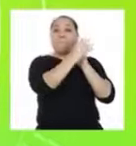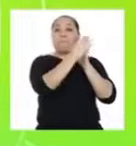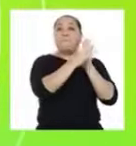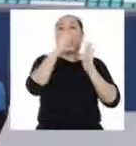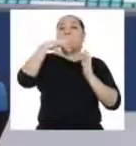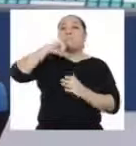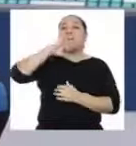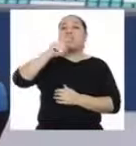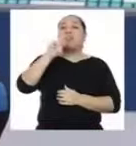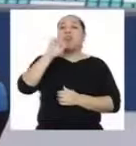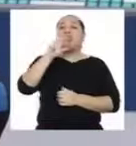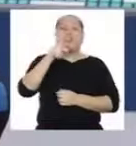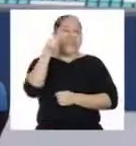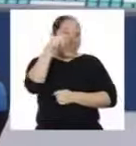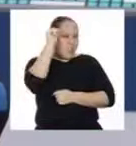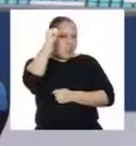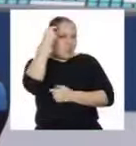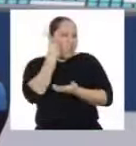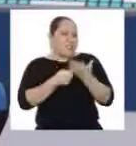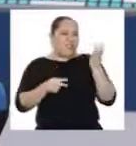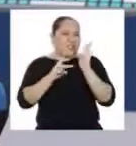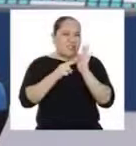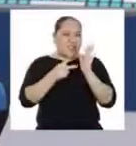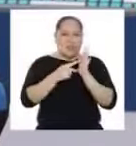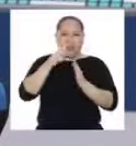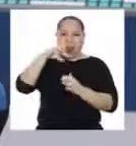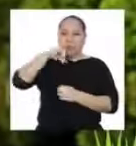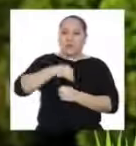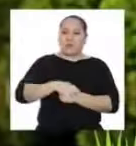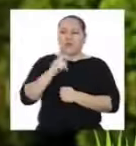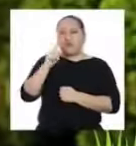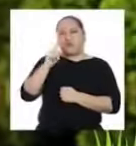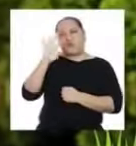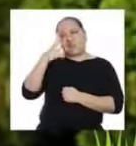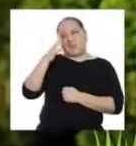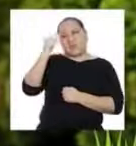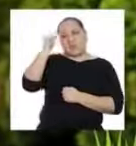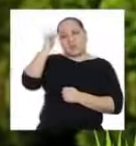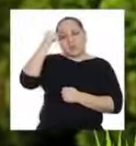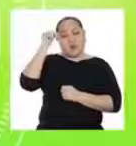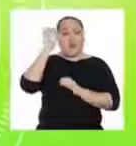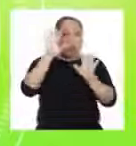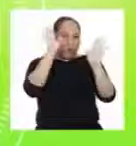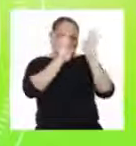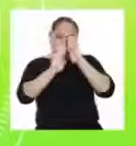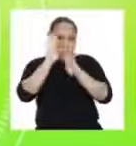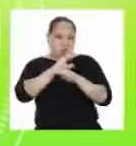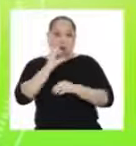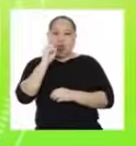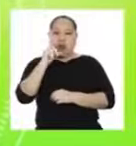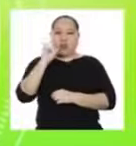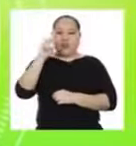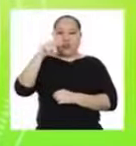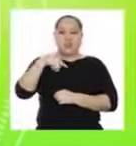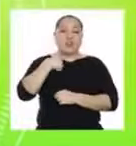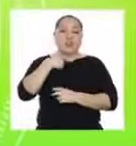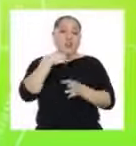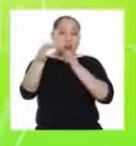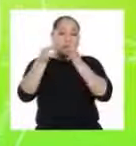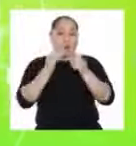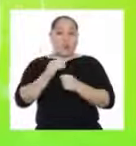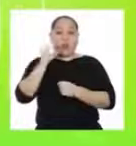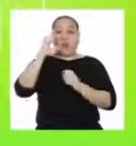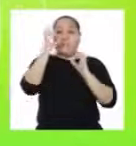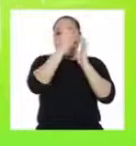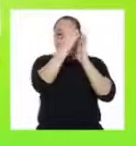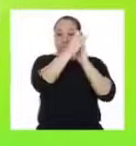pictograma. ¿Y recuerdan qué es un pictograma? Yo no lo recuerdo del todo. No te preocupes, Olinda. Yo